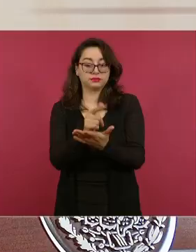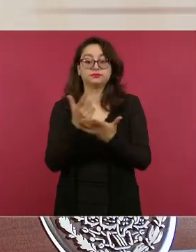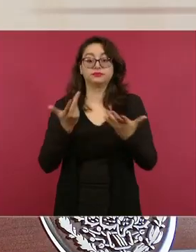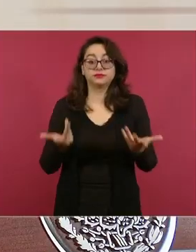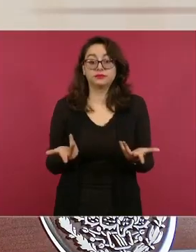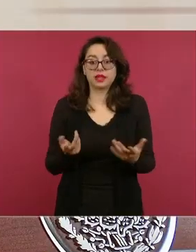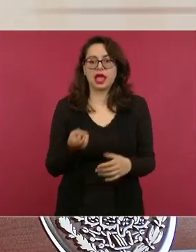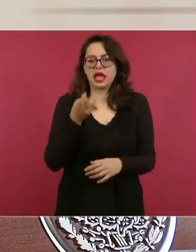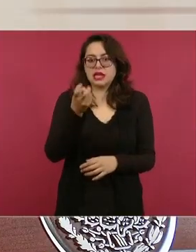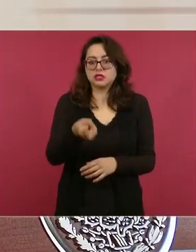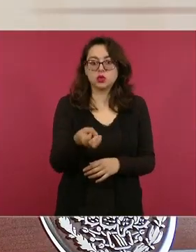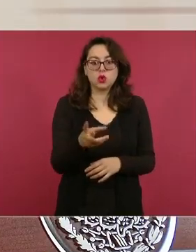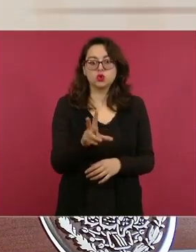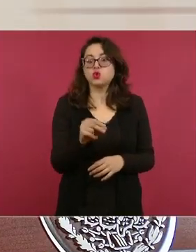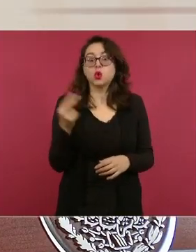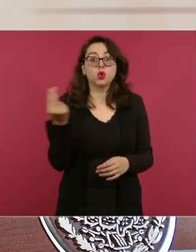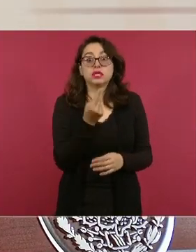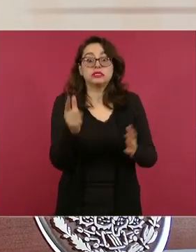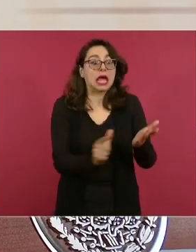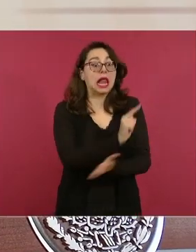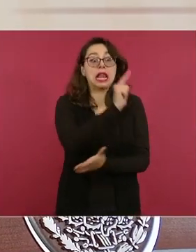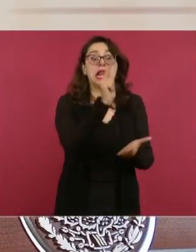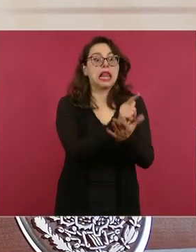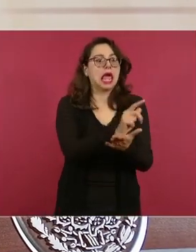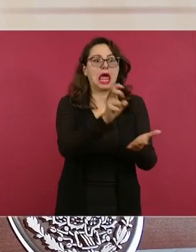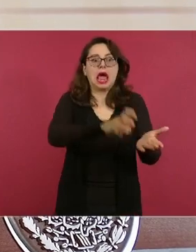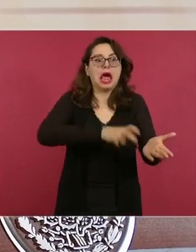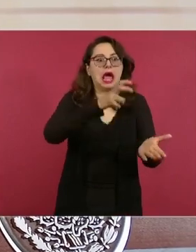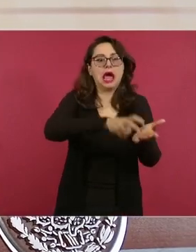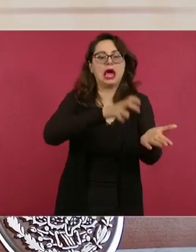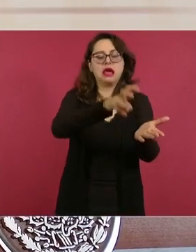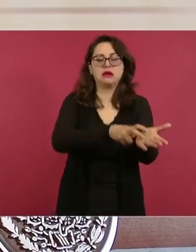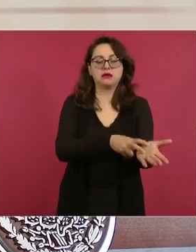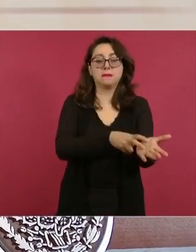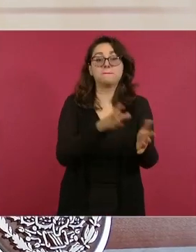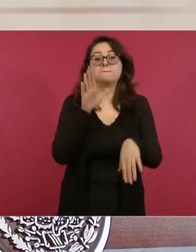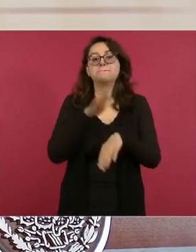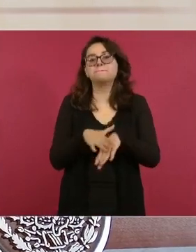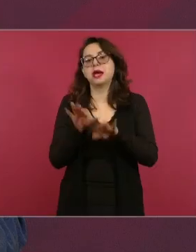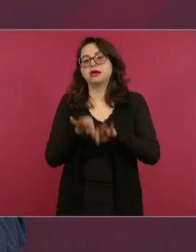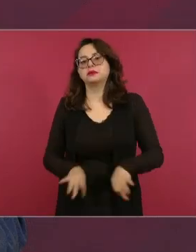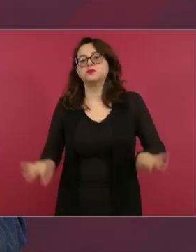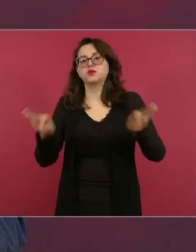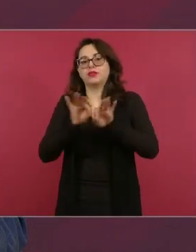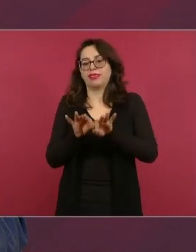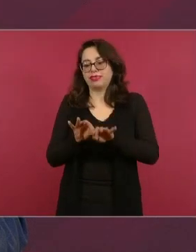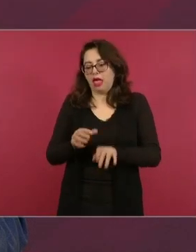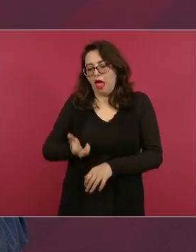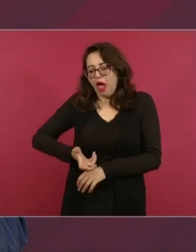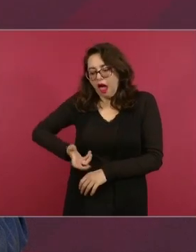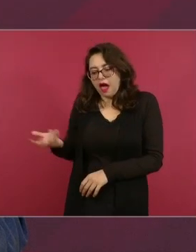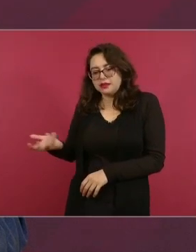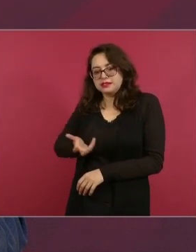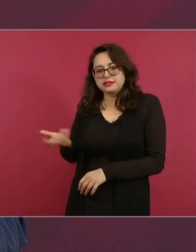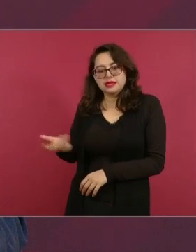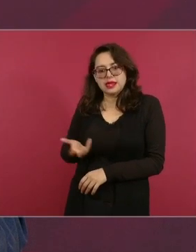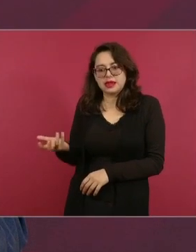se ha logrado hacer justicia a los pueblos originarios.